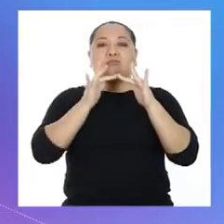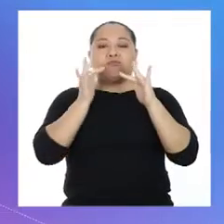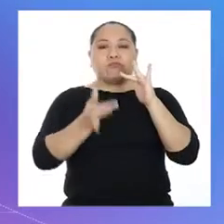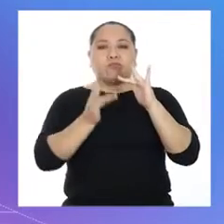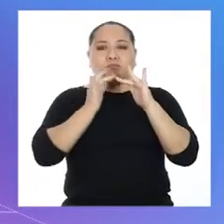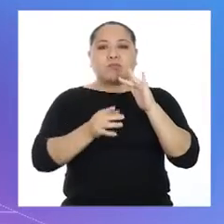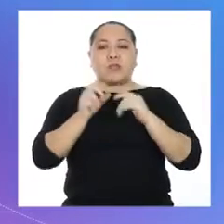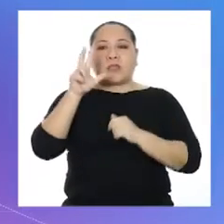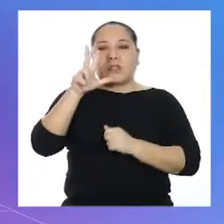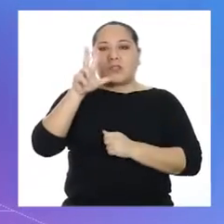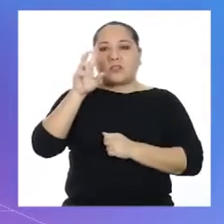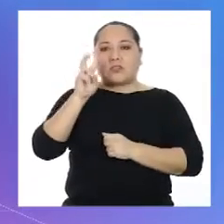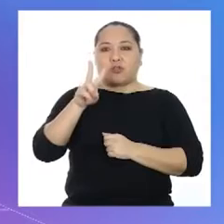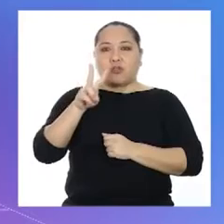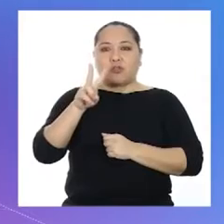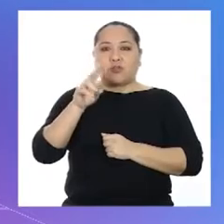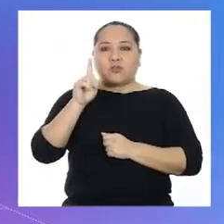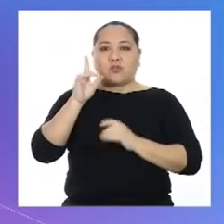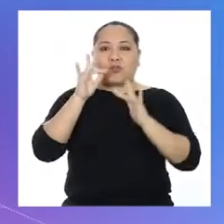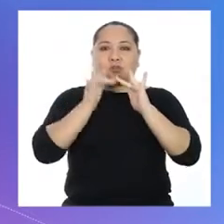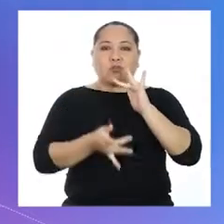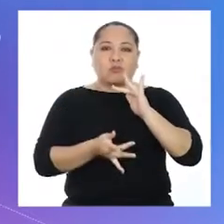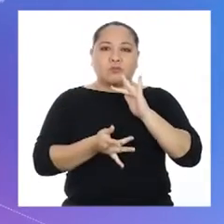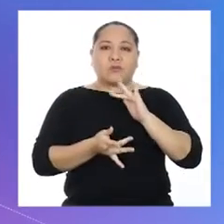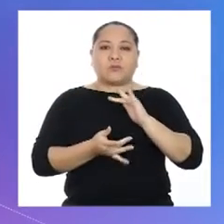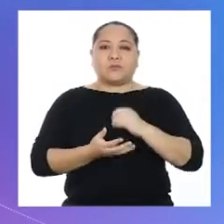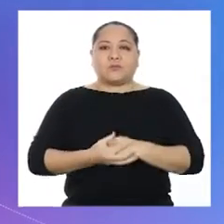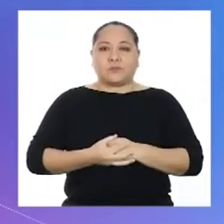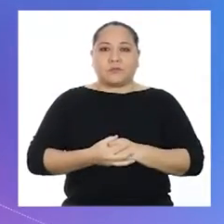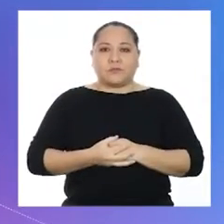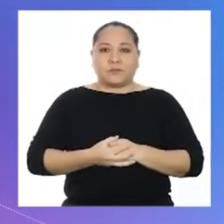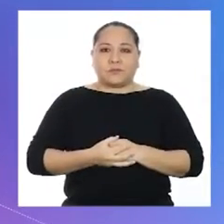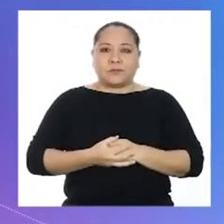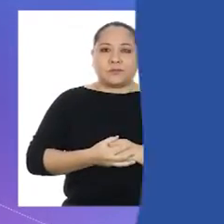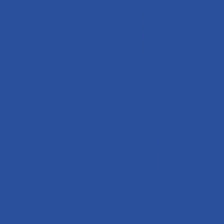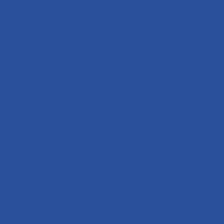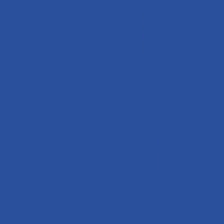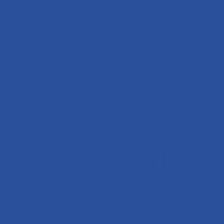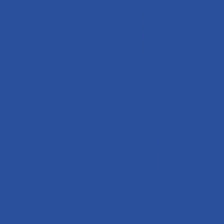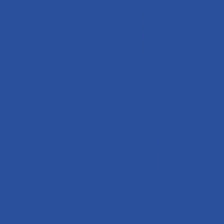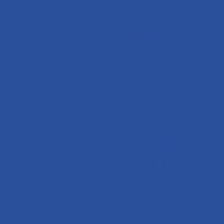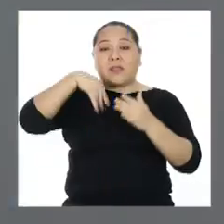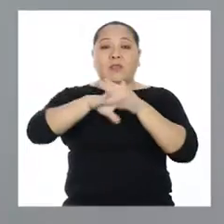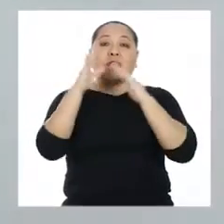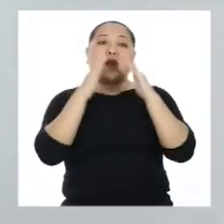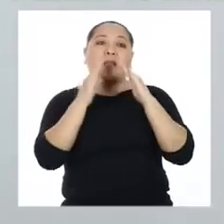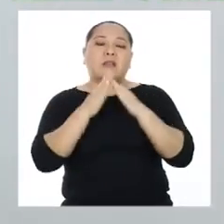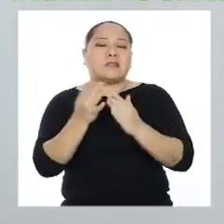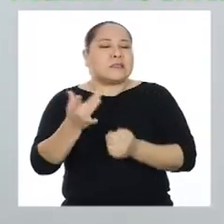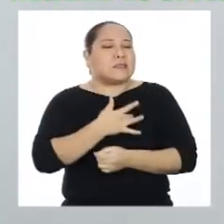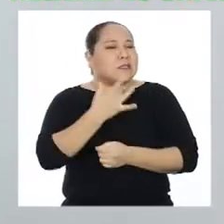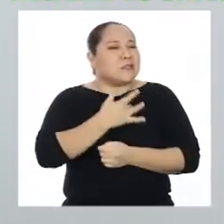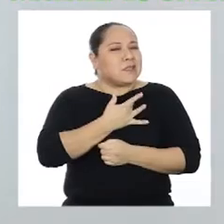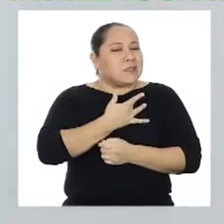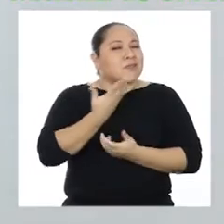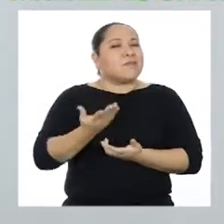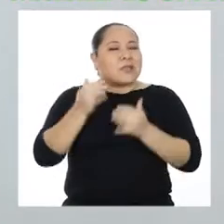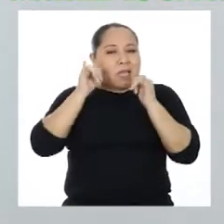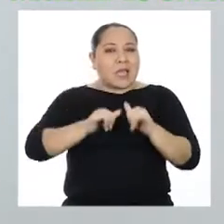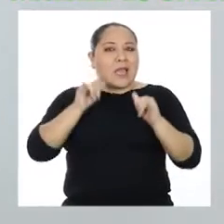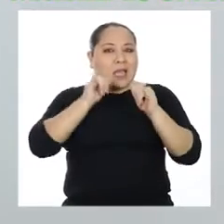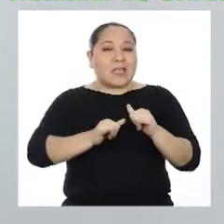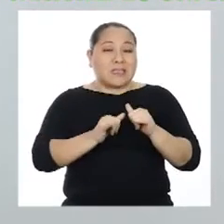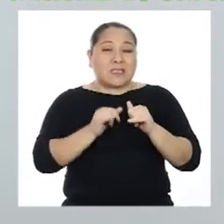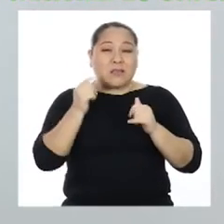Cortando la conexión en 3, 2, 1 Aprender en casa nos hace pasar más